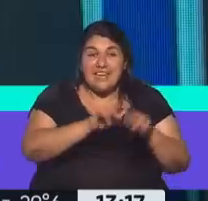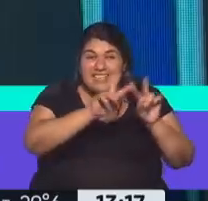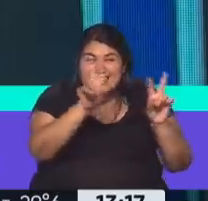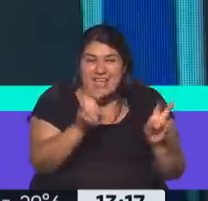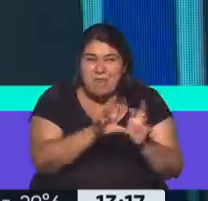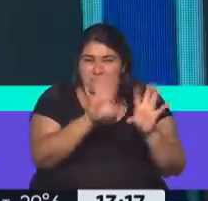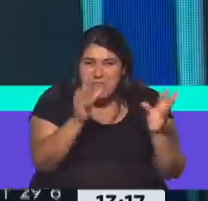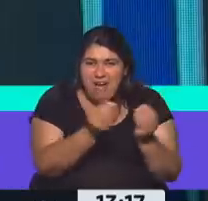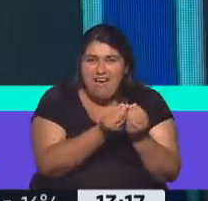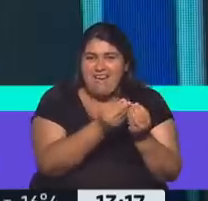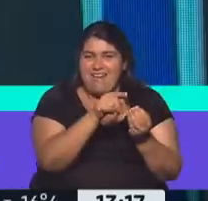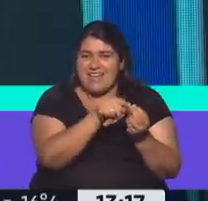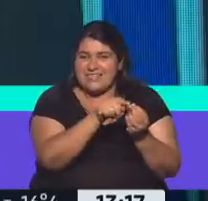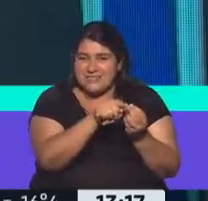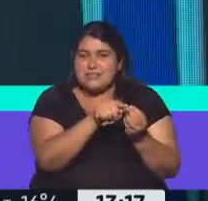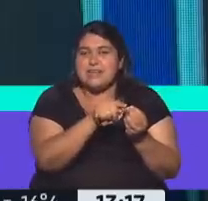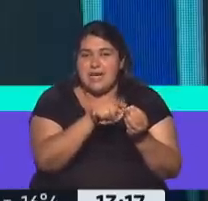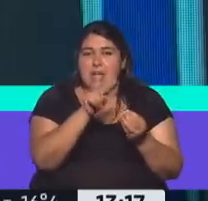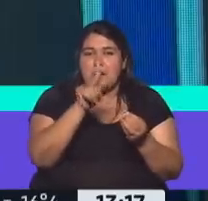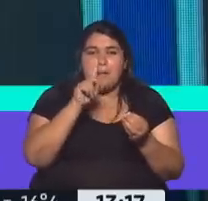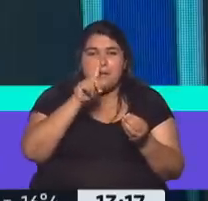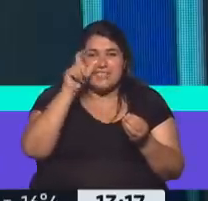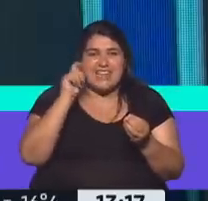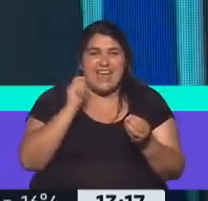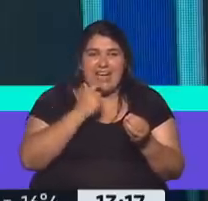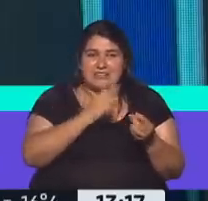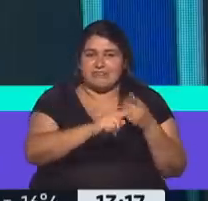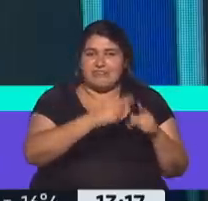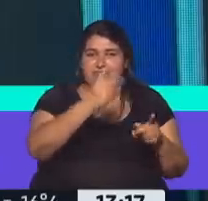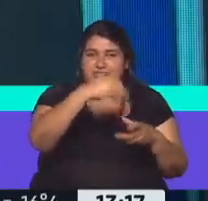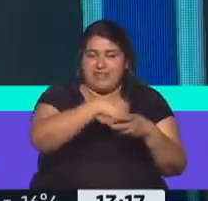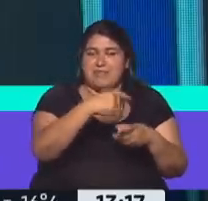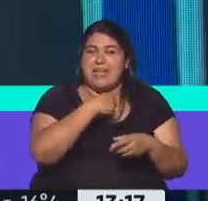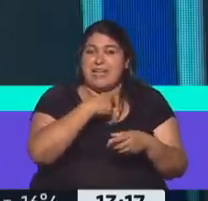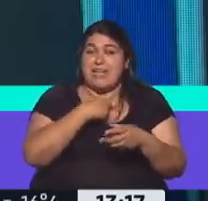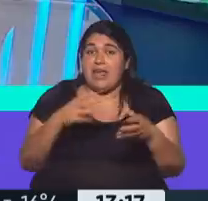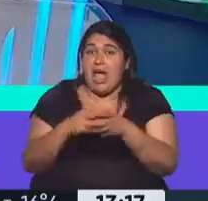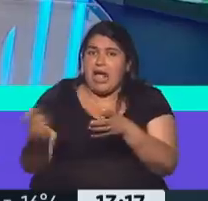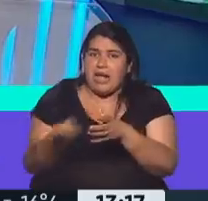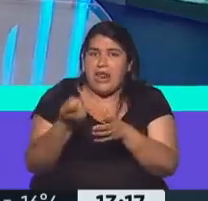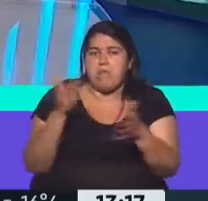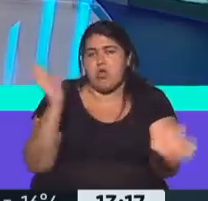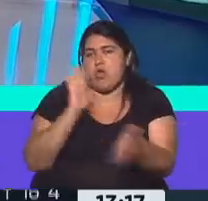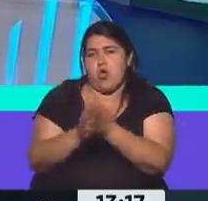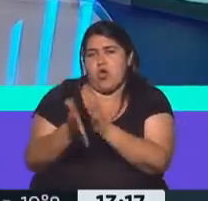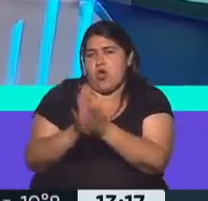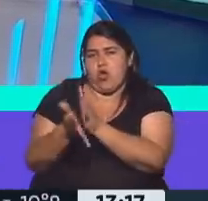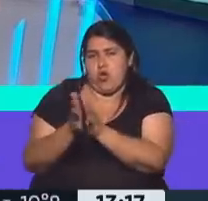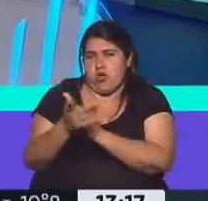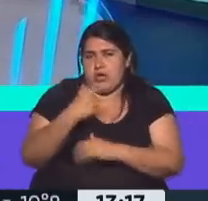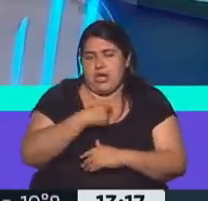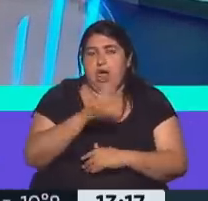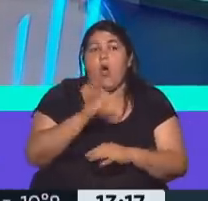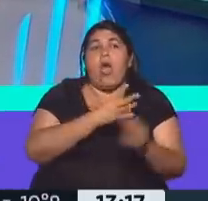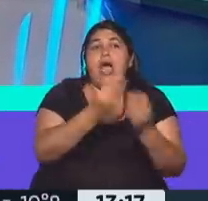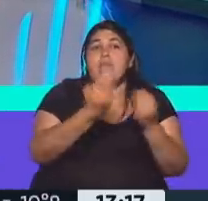objetivo, lo dice el propio Marcelo Villegas en esta reunión, de eliminar a los gremios, a los dirigentes. Y a los empleados públicos también, se